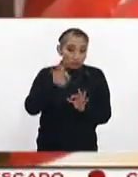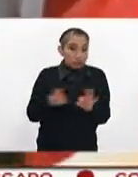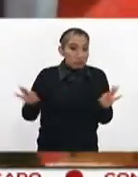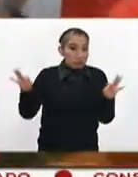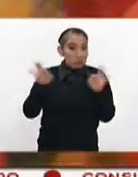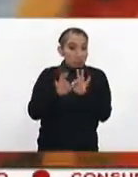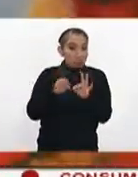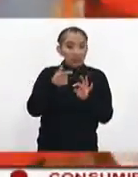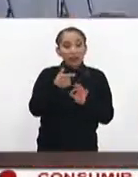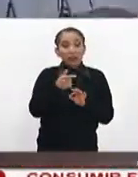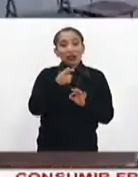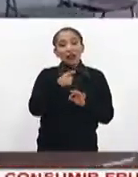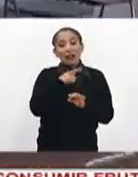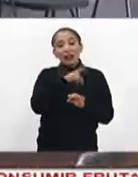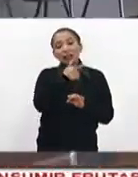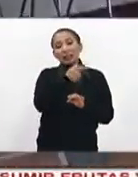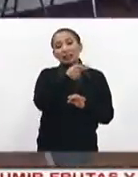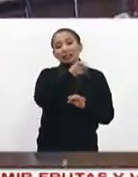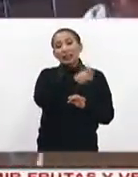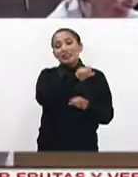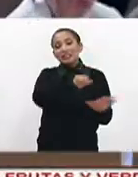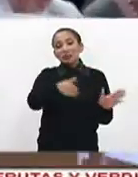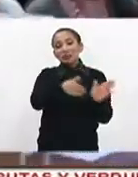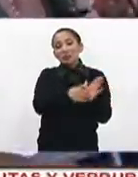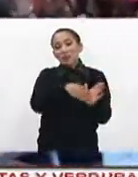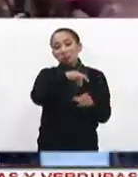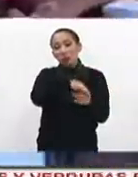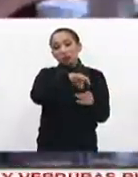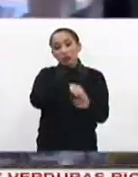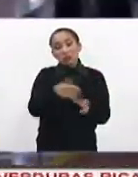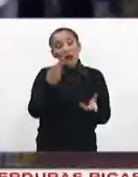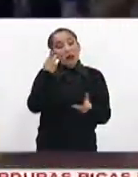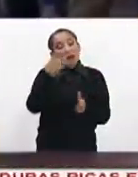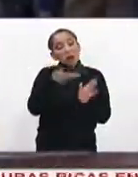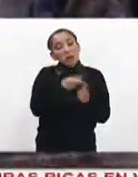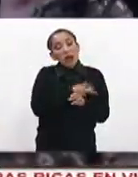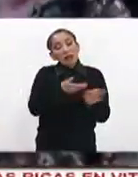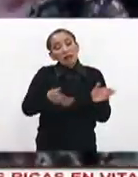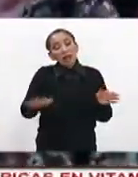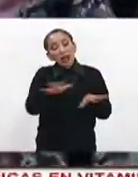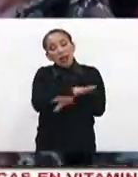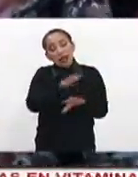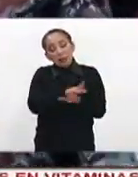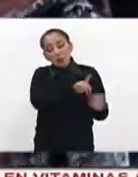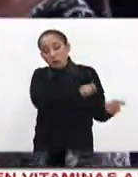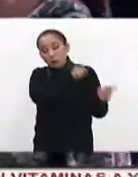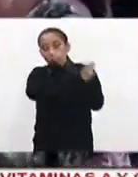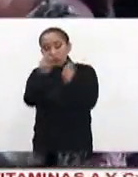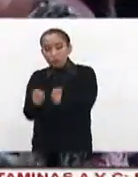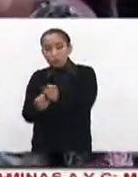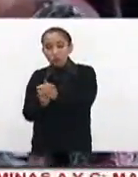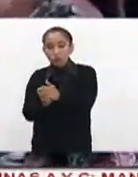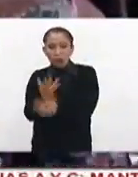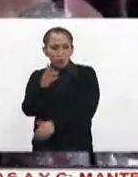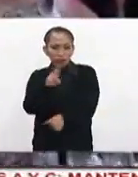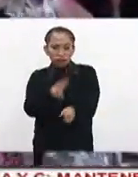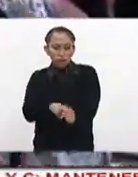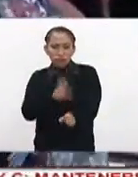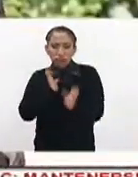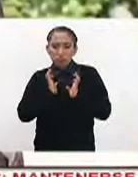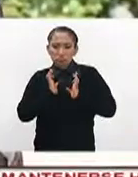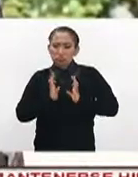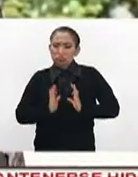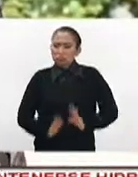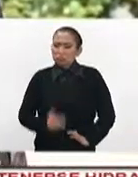a Guillén sobre 600.000 votos. Así es que se espera una transición normal, una